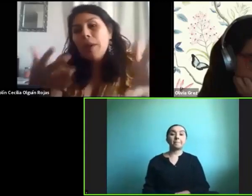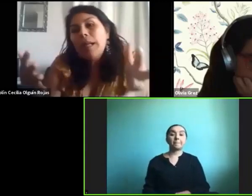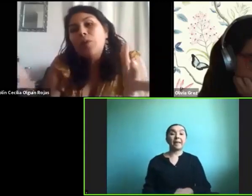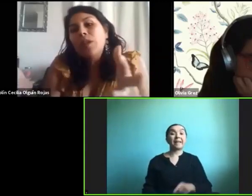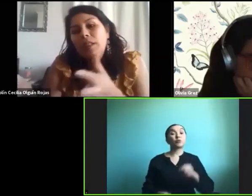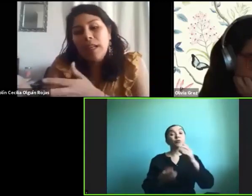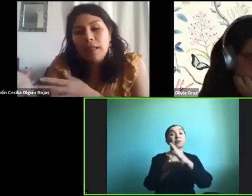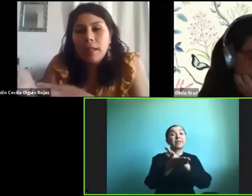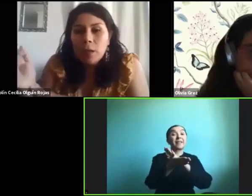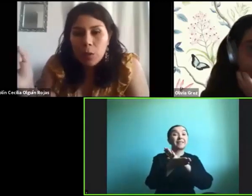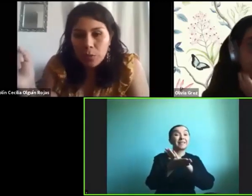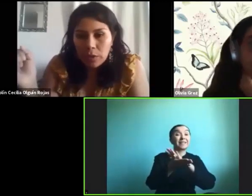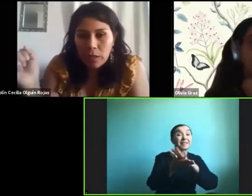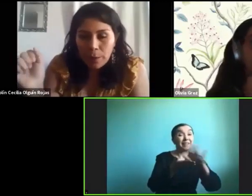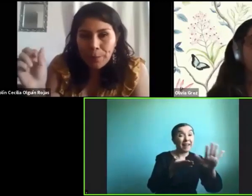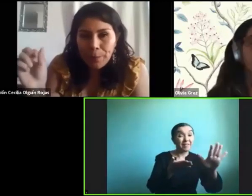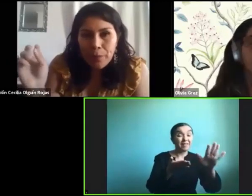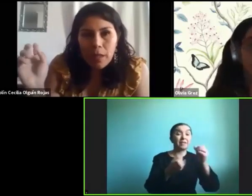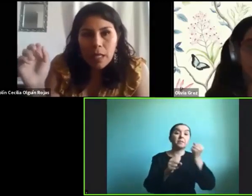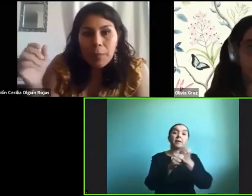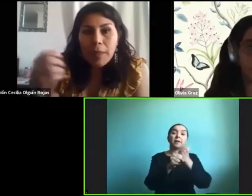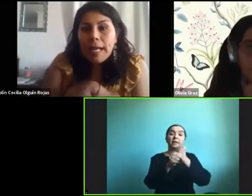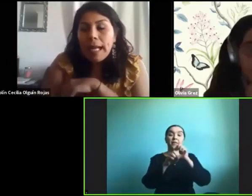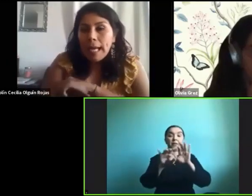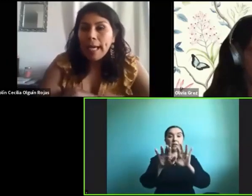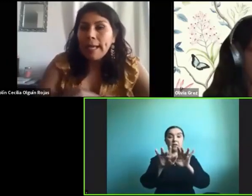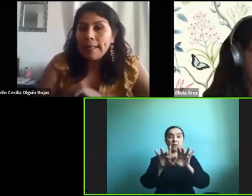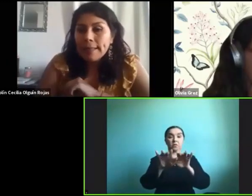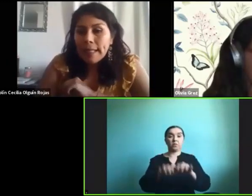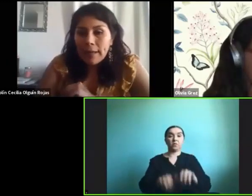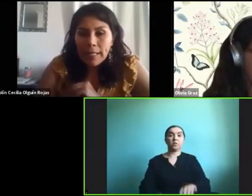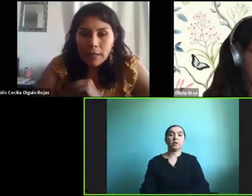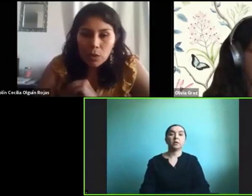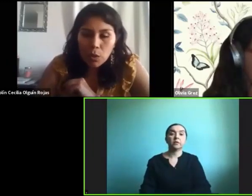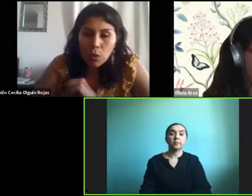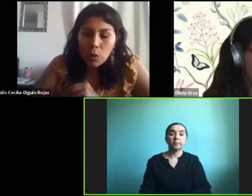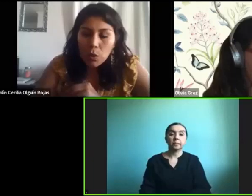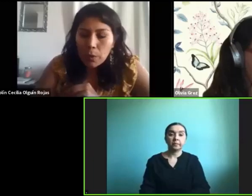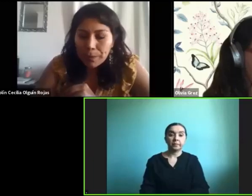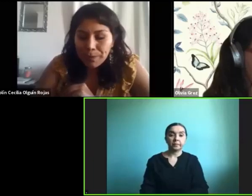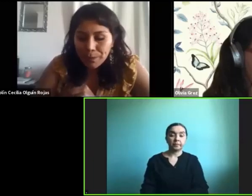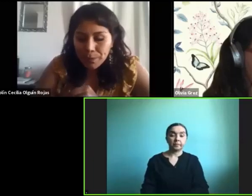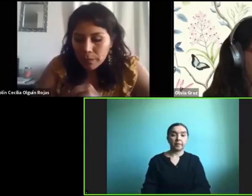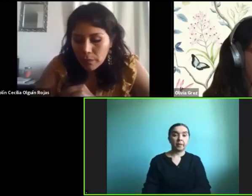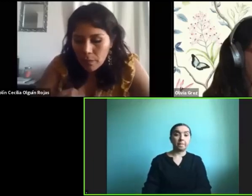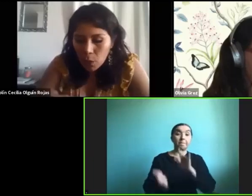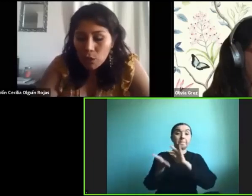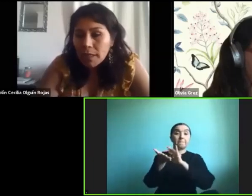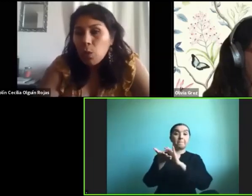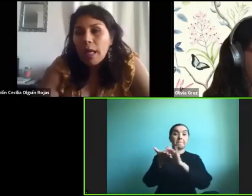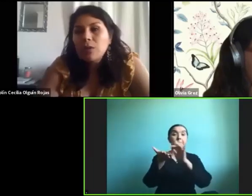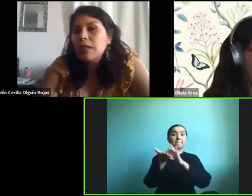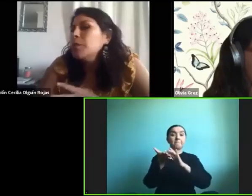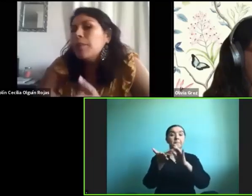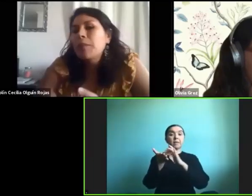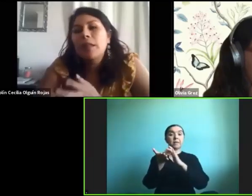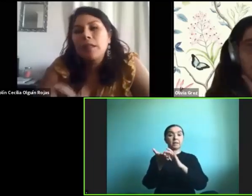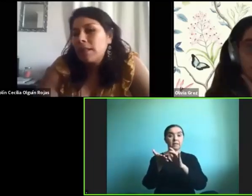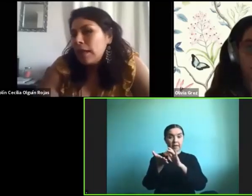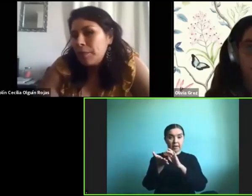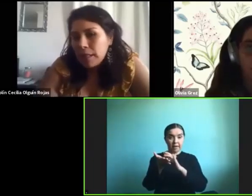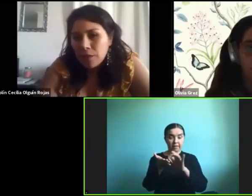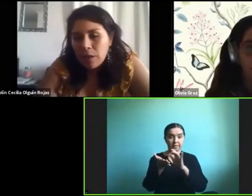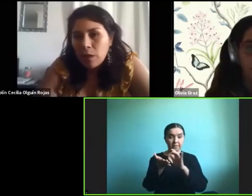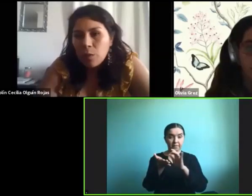para poder trabajar en el computador y para tablets o celular usamos también